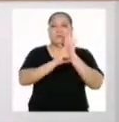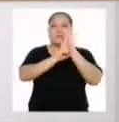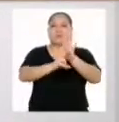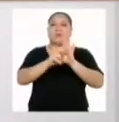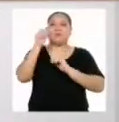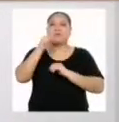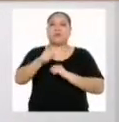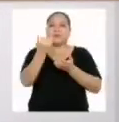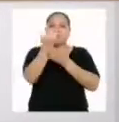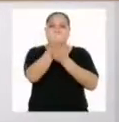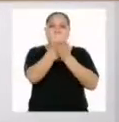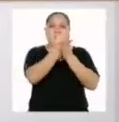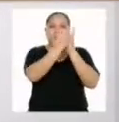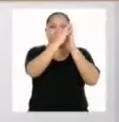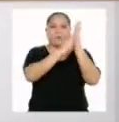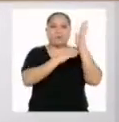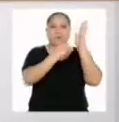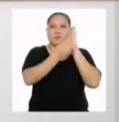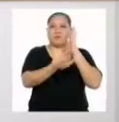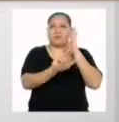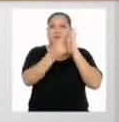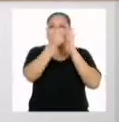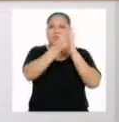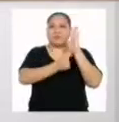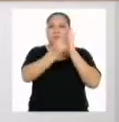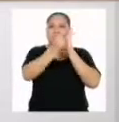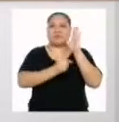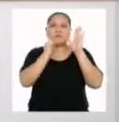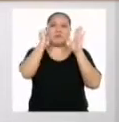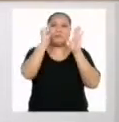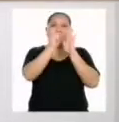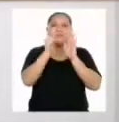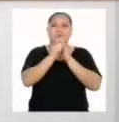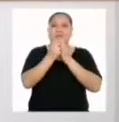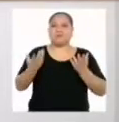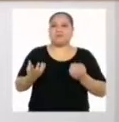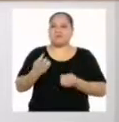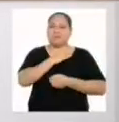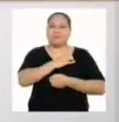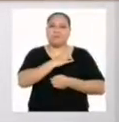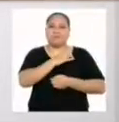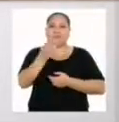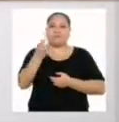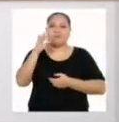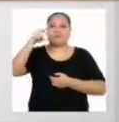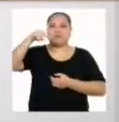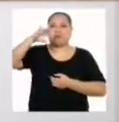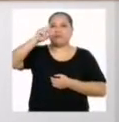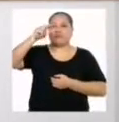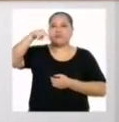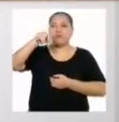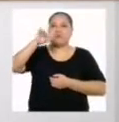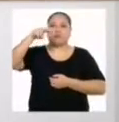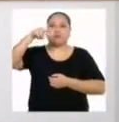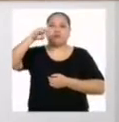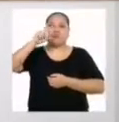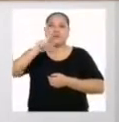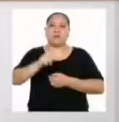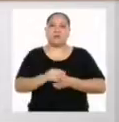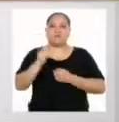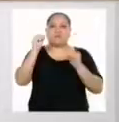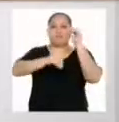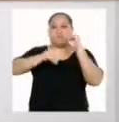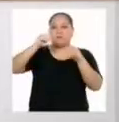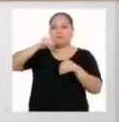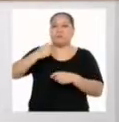representaciones gráficas, tabulares y simbólicas el comportamiento de la función lineal y plantear afirmaciones sobre